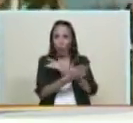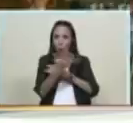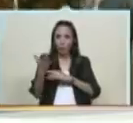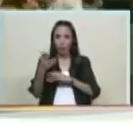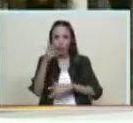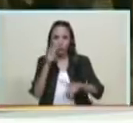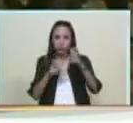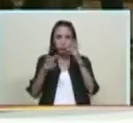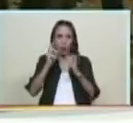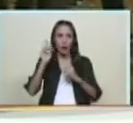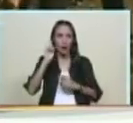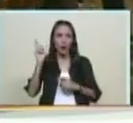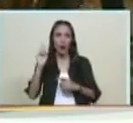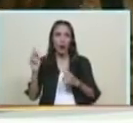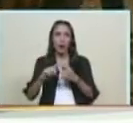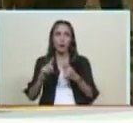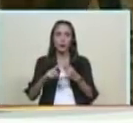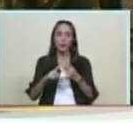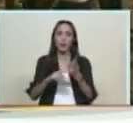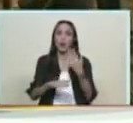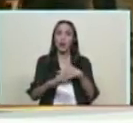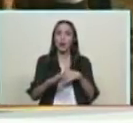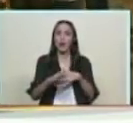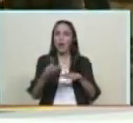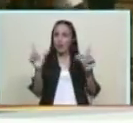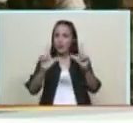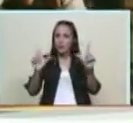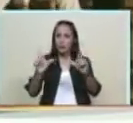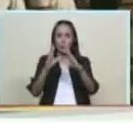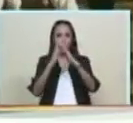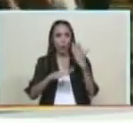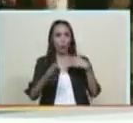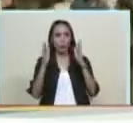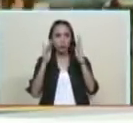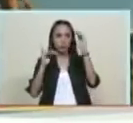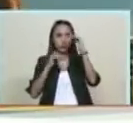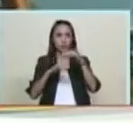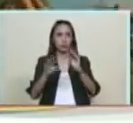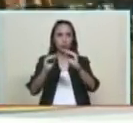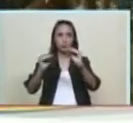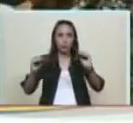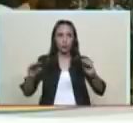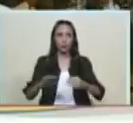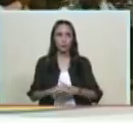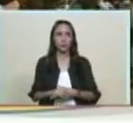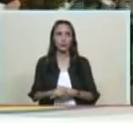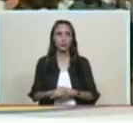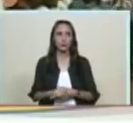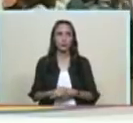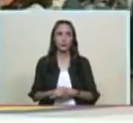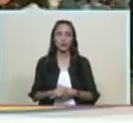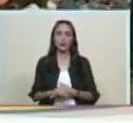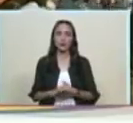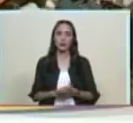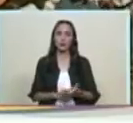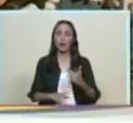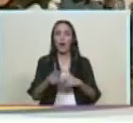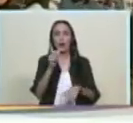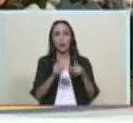por radio atención a todos los que me ven y me escuchan por televisión